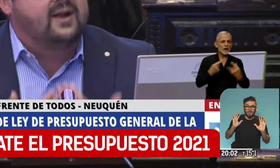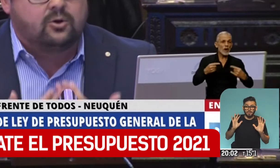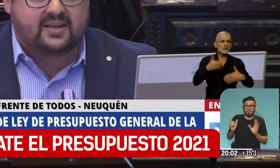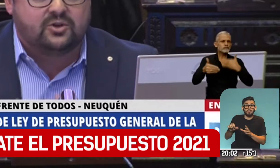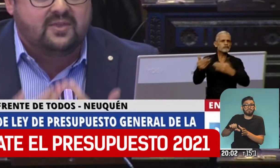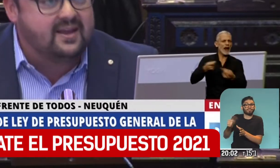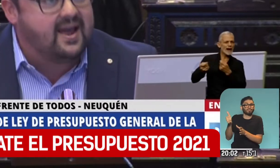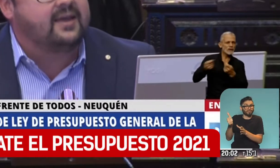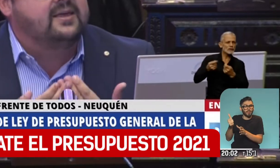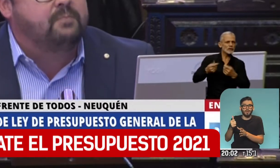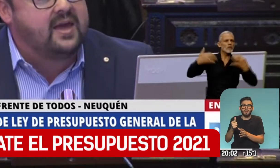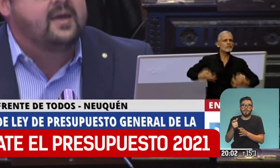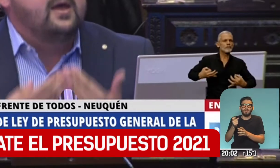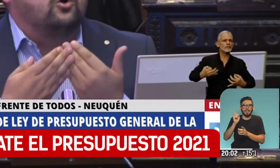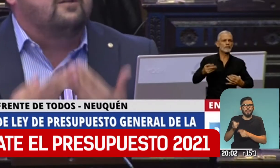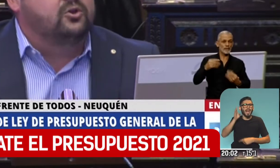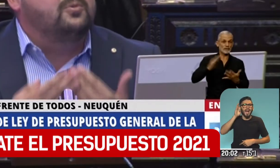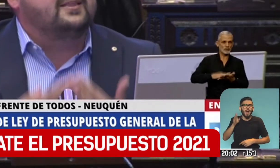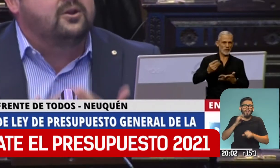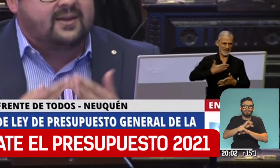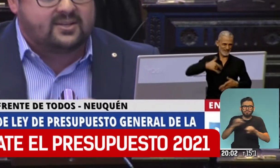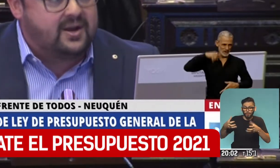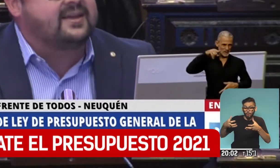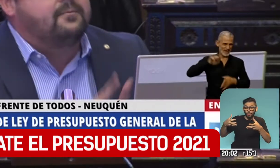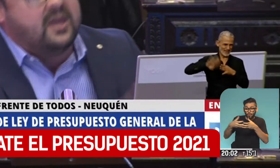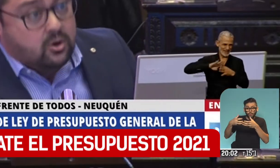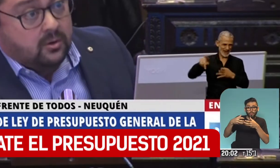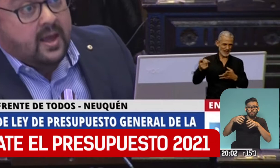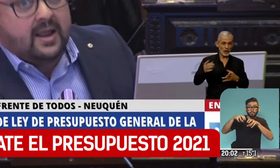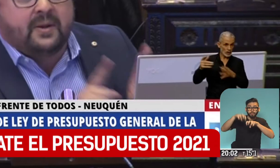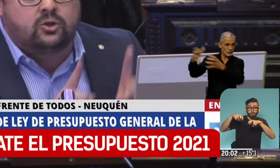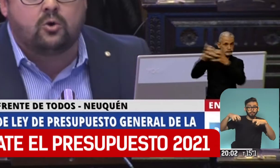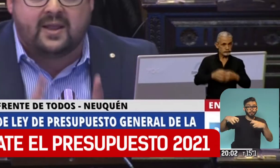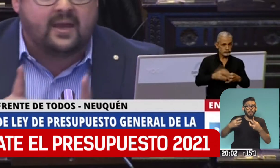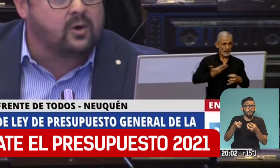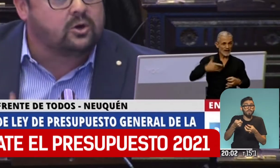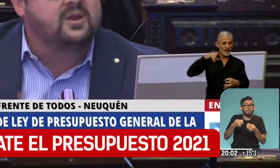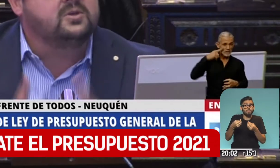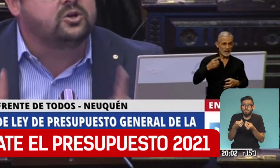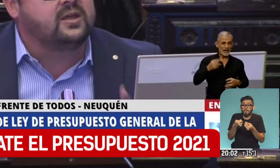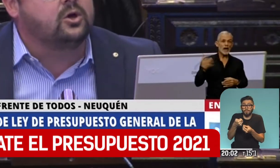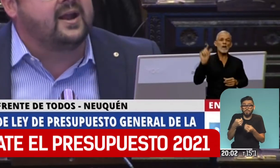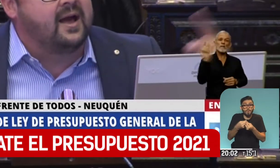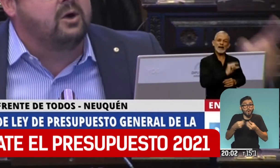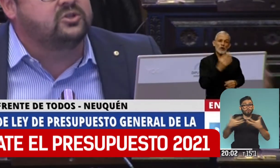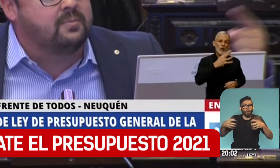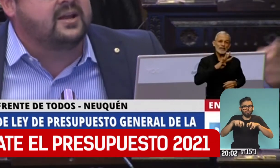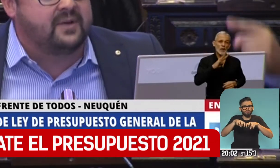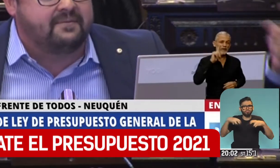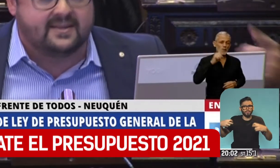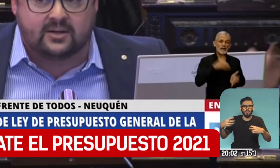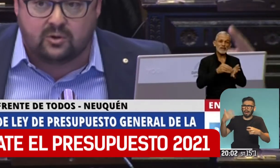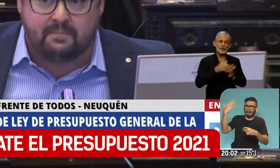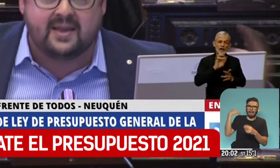escuchaba a Gabriela, con mayoría de legisladores presenciales aquí en la Cámara de Diputados, después de cuando comenzó la